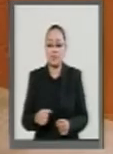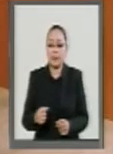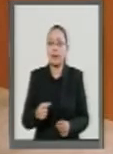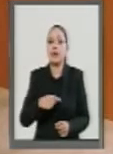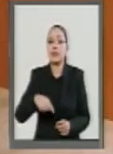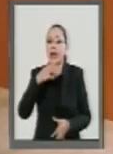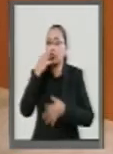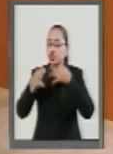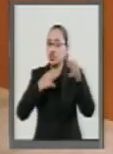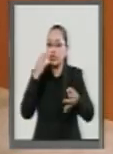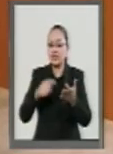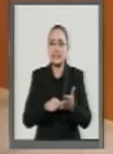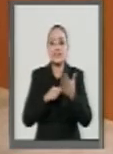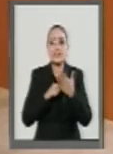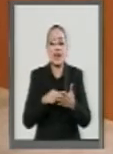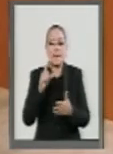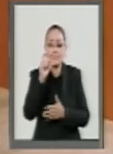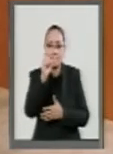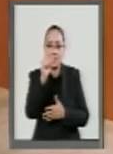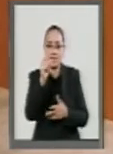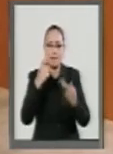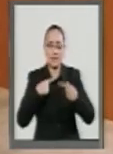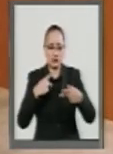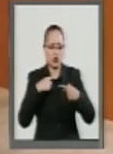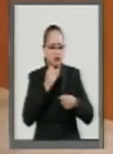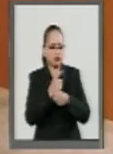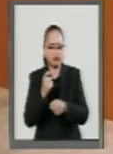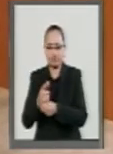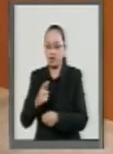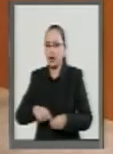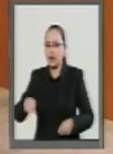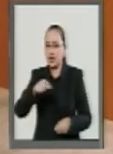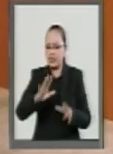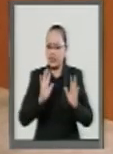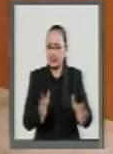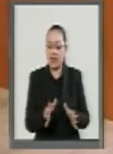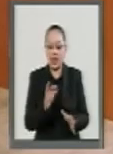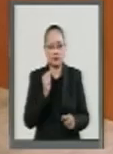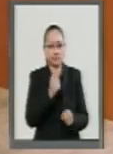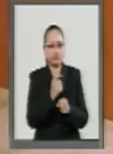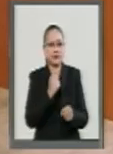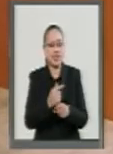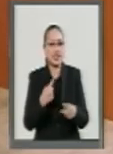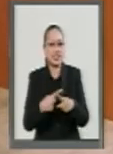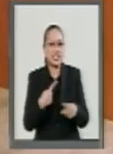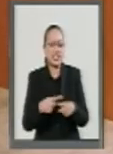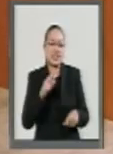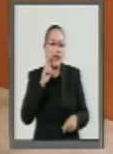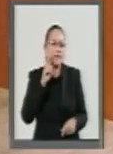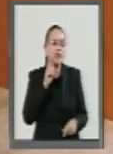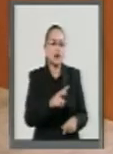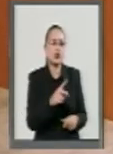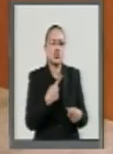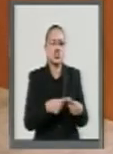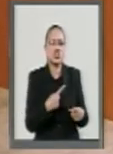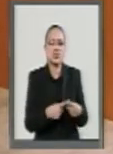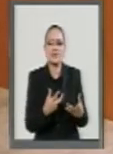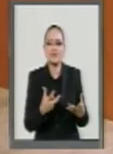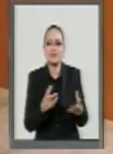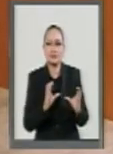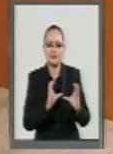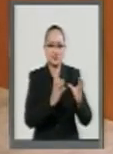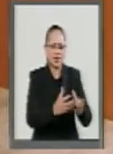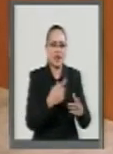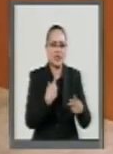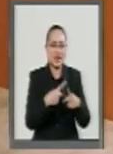de los 52, pero no han dicho si son de un bando, me refiero a los